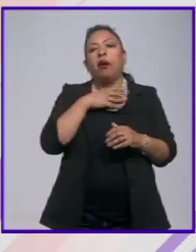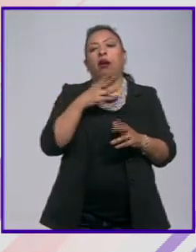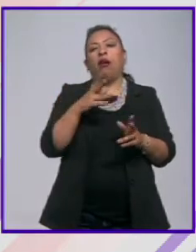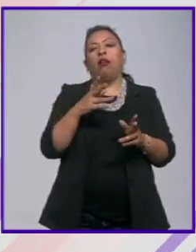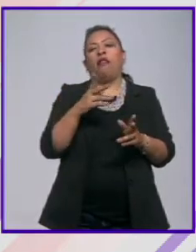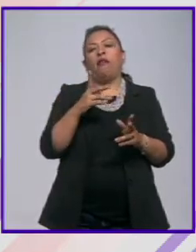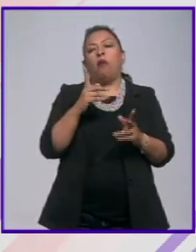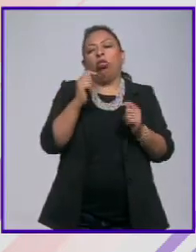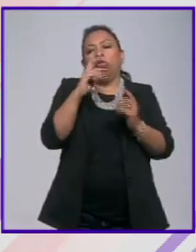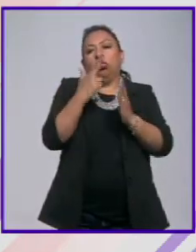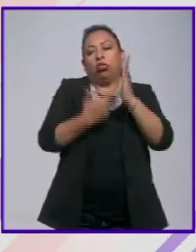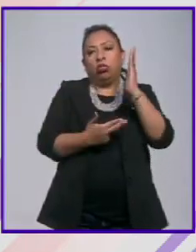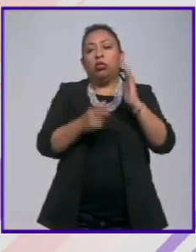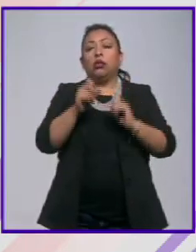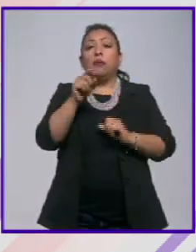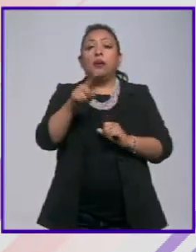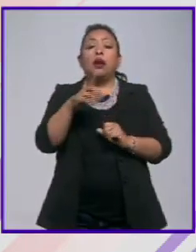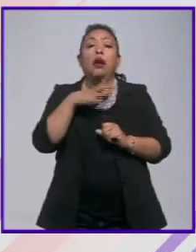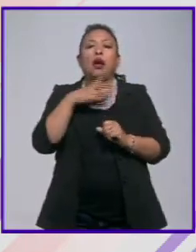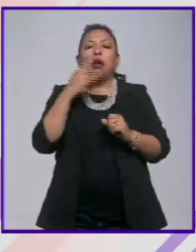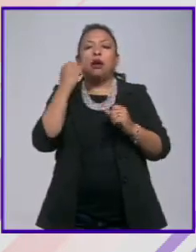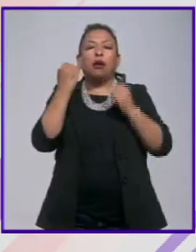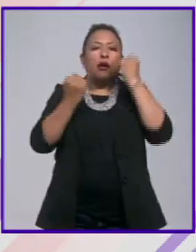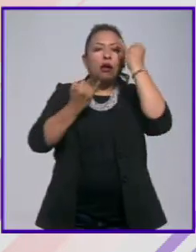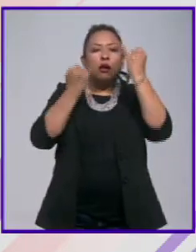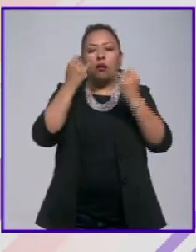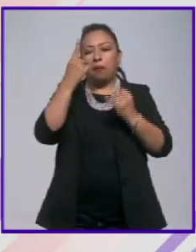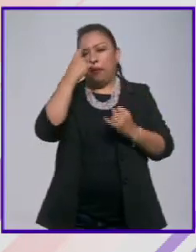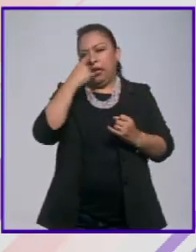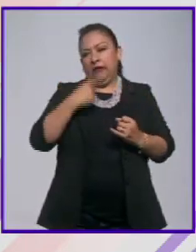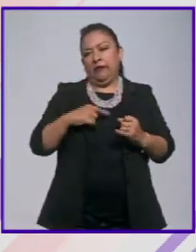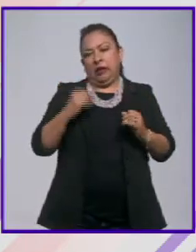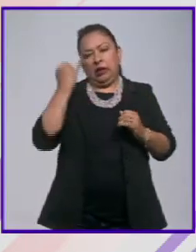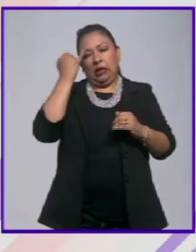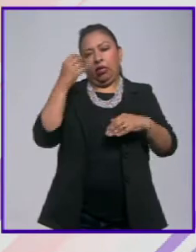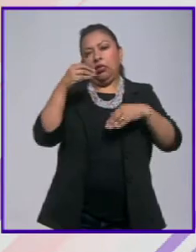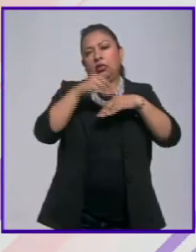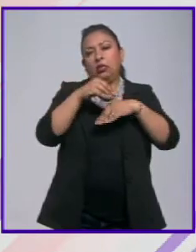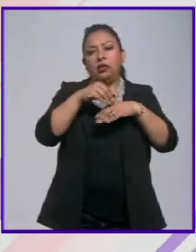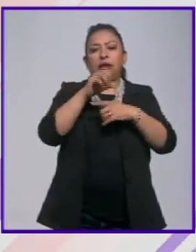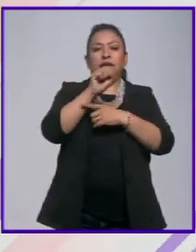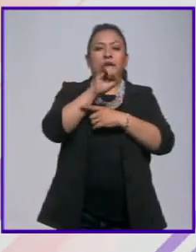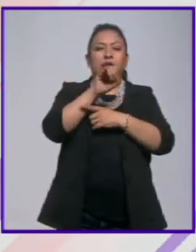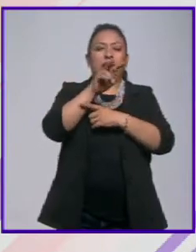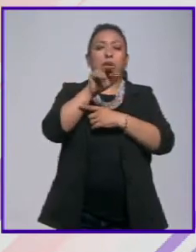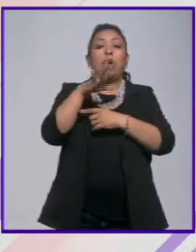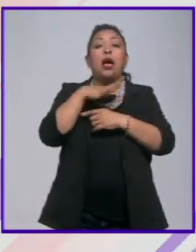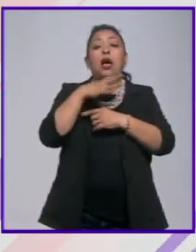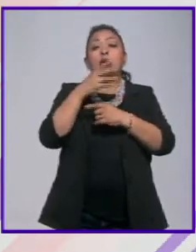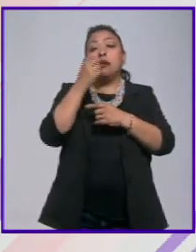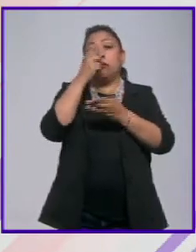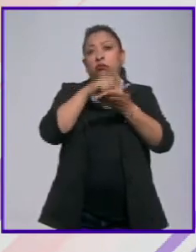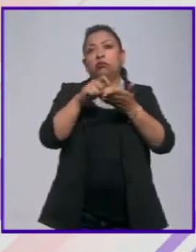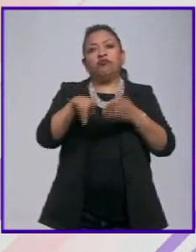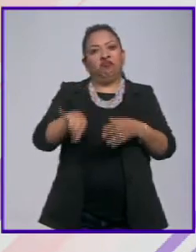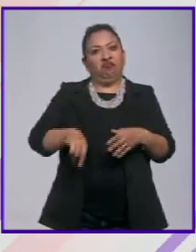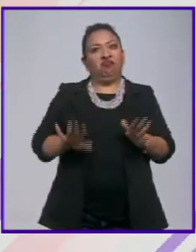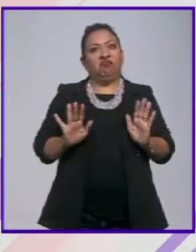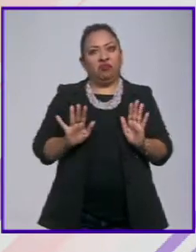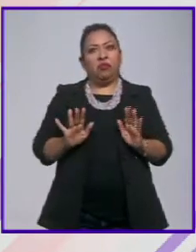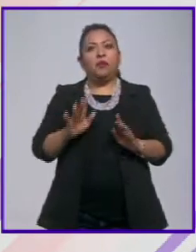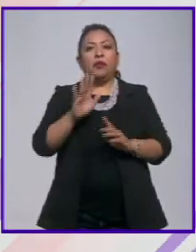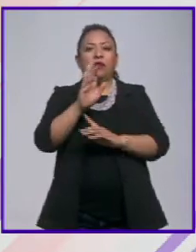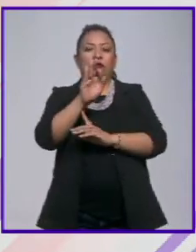y a través de la fabulación de su perfil lo silvana y construye una novela muy muy interesante